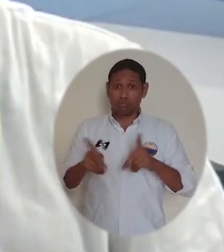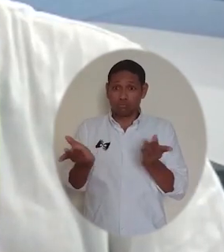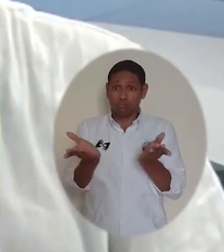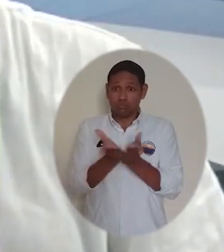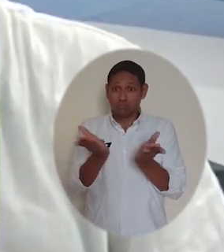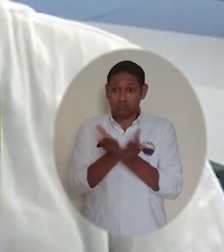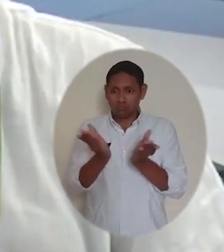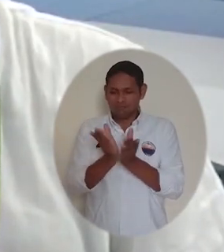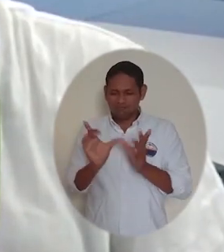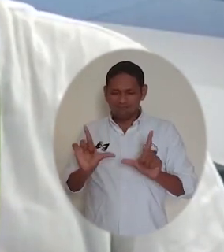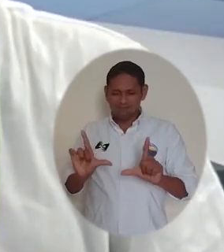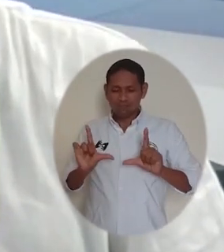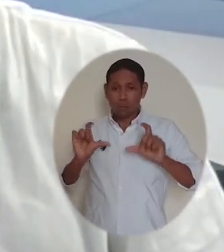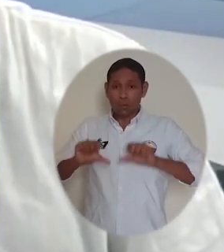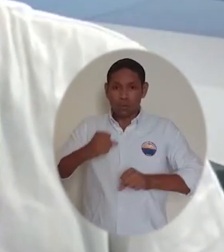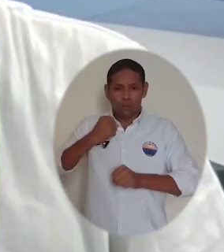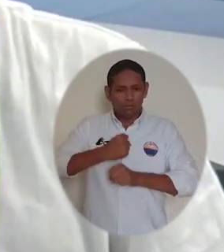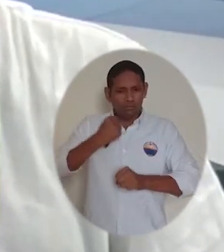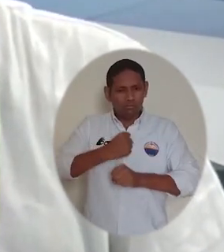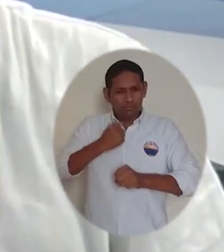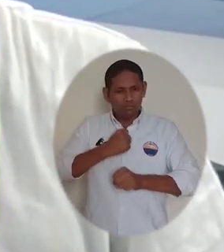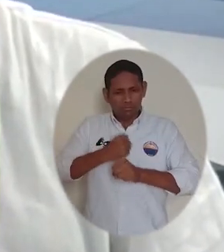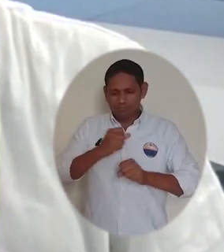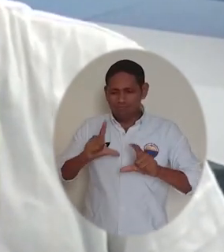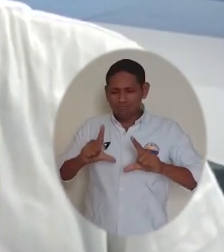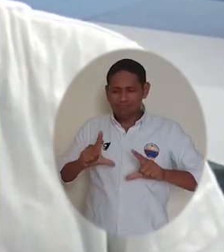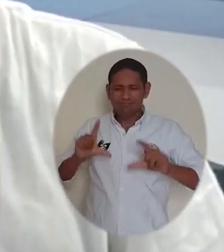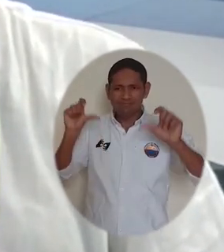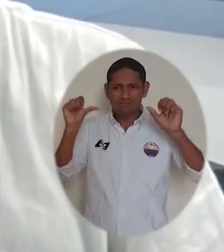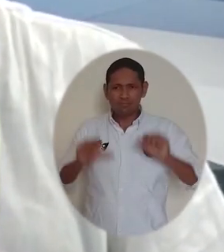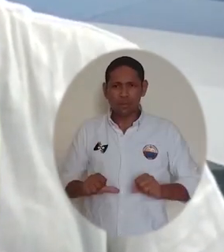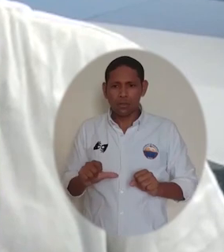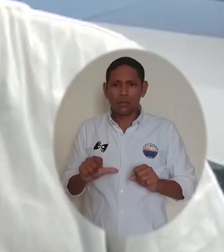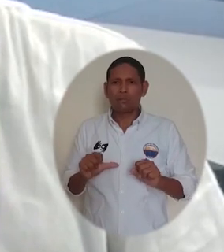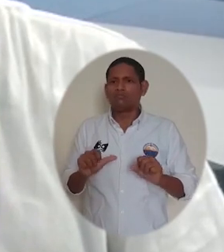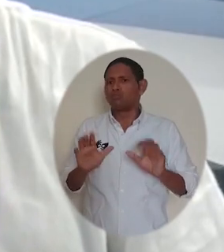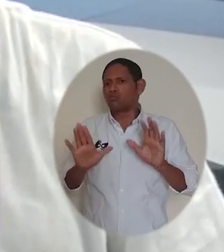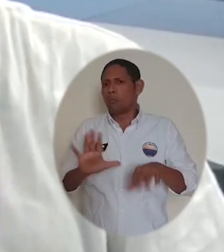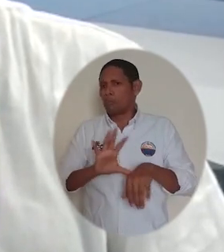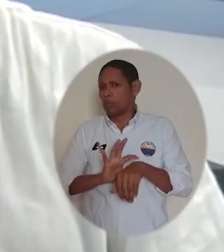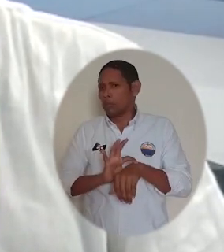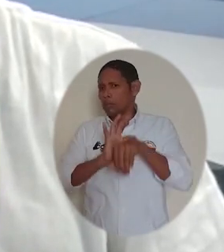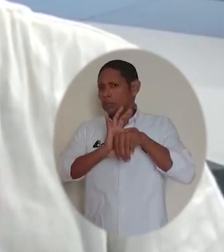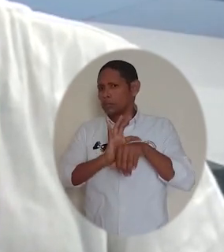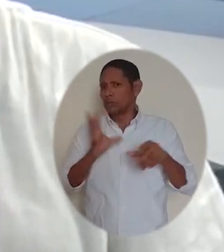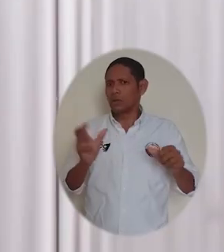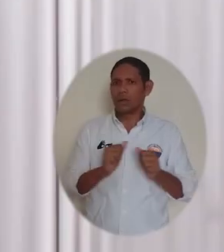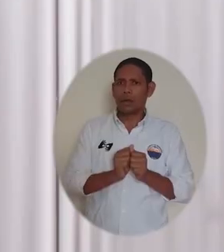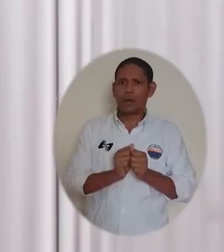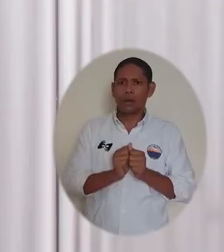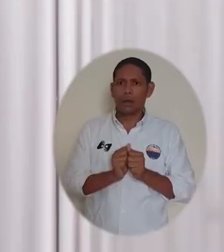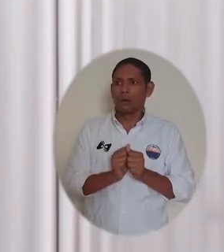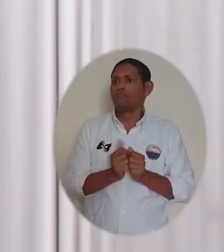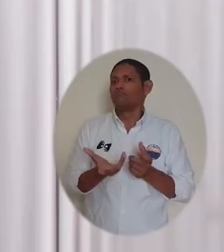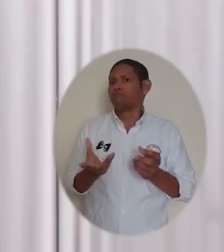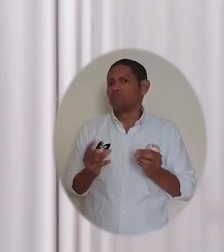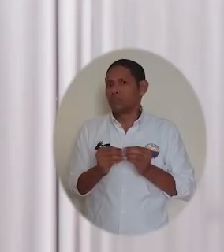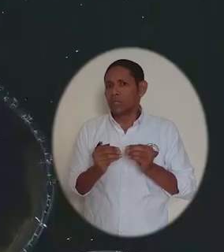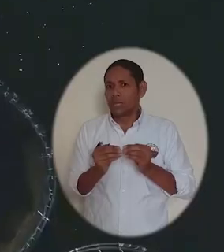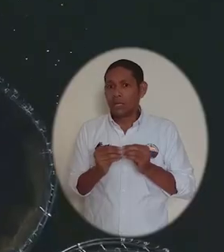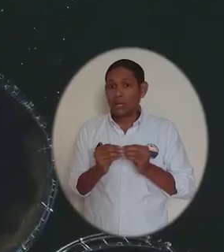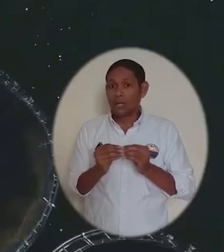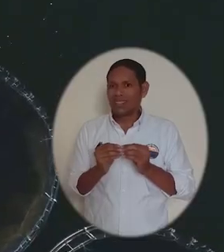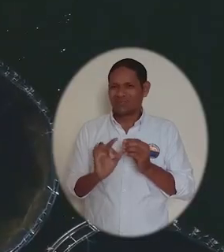estudiantes de pregrado y posgrado desarrollen sus trabajos de grado en el área, por ejemplo, la biomedicina,